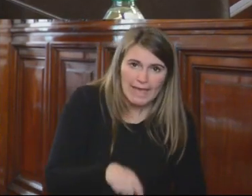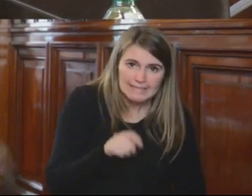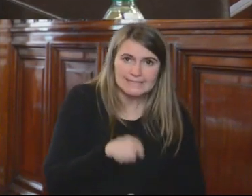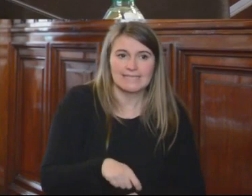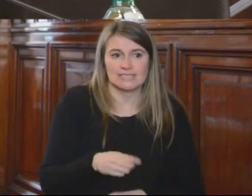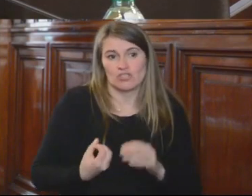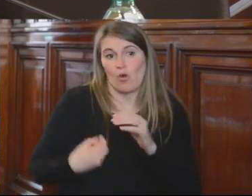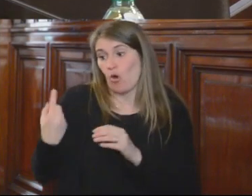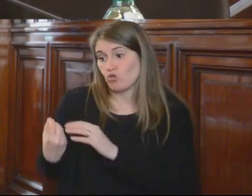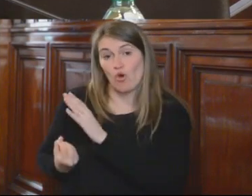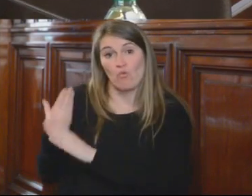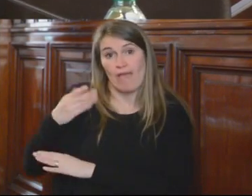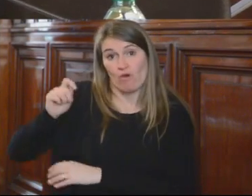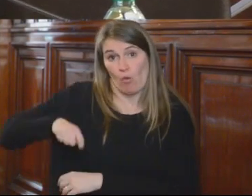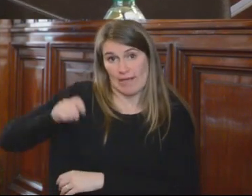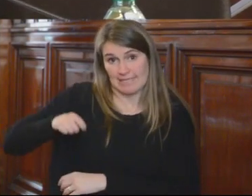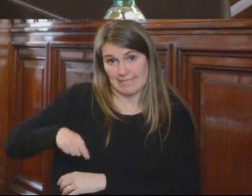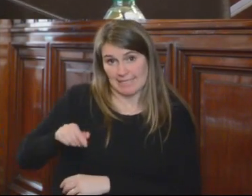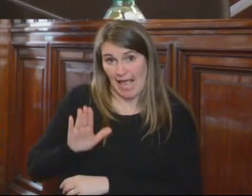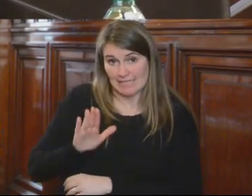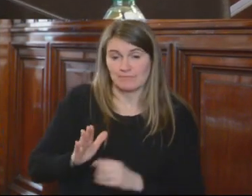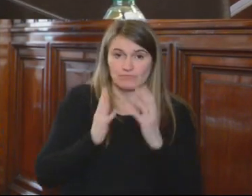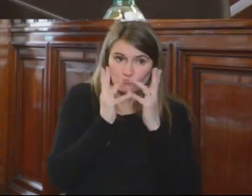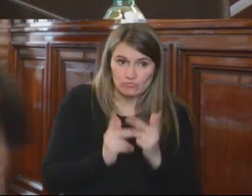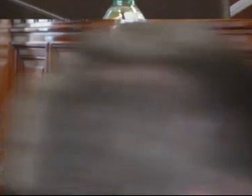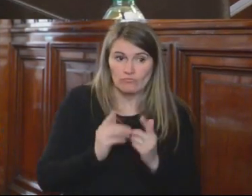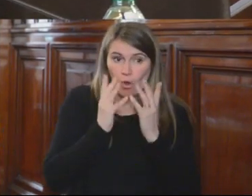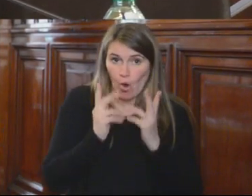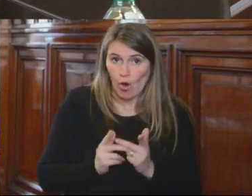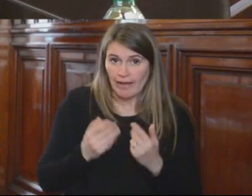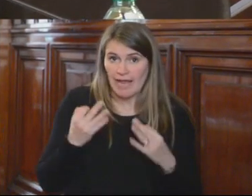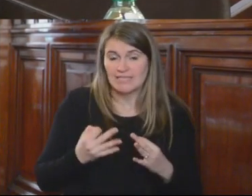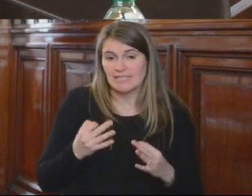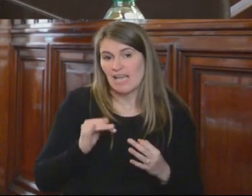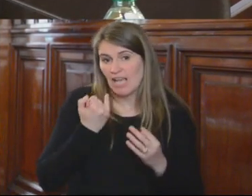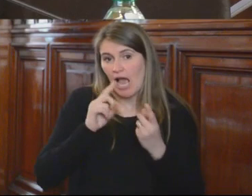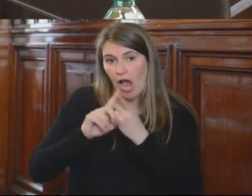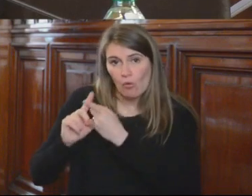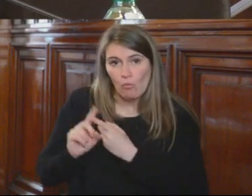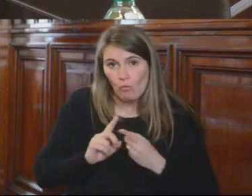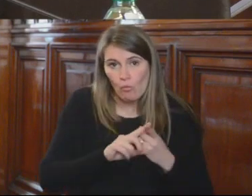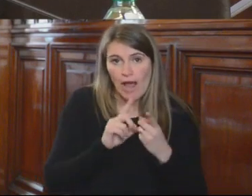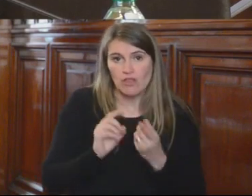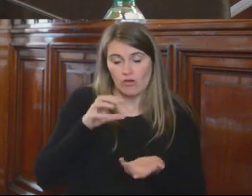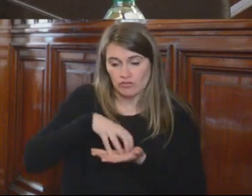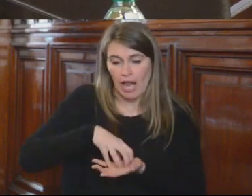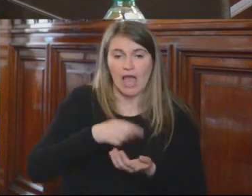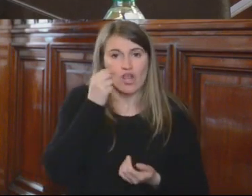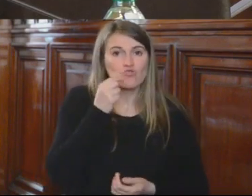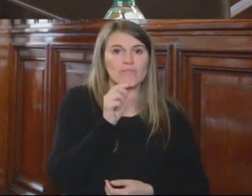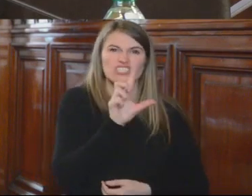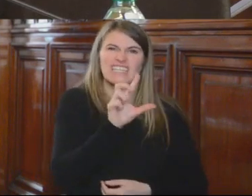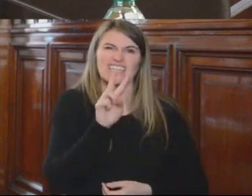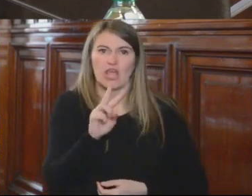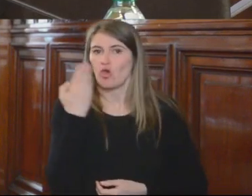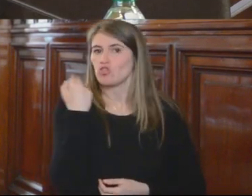jueces. Esta política fue aprobada de acuerdo al Acuerdo de Sala número 72 de 4 de mayo de